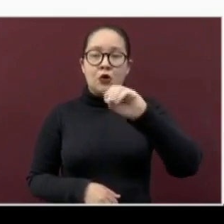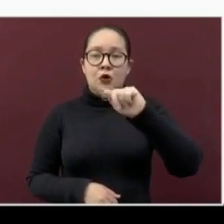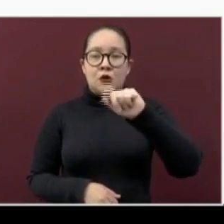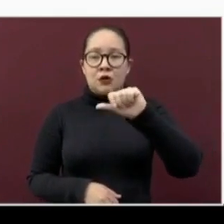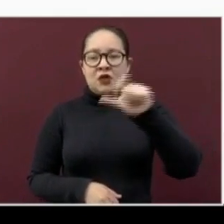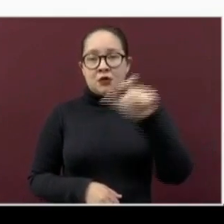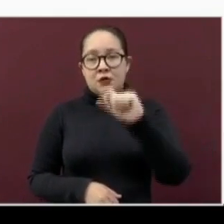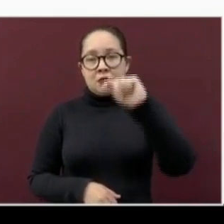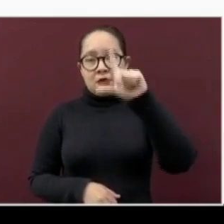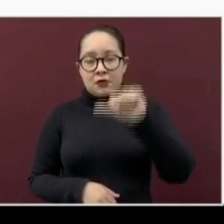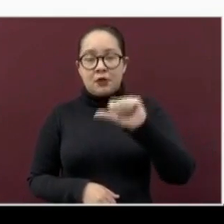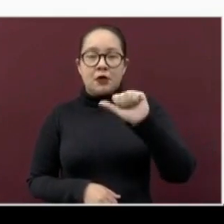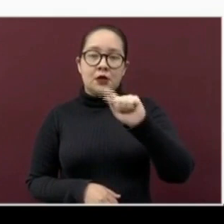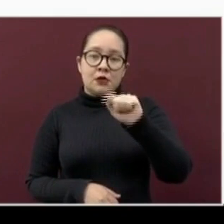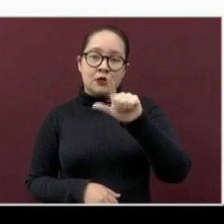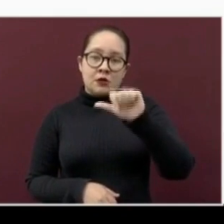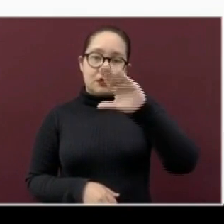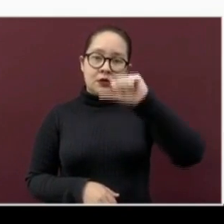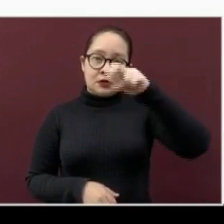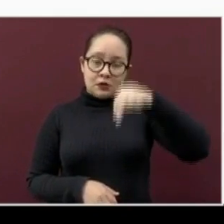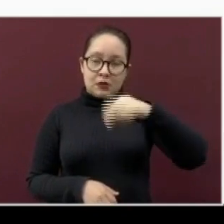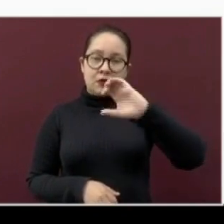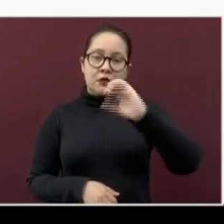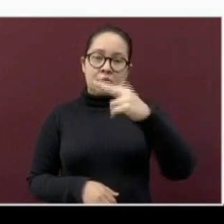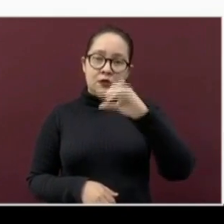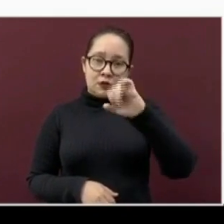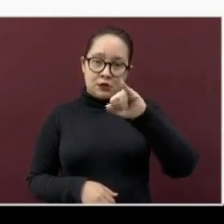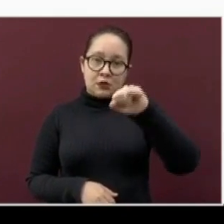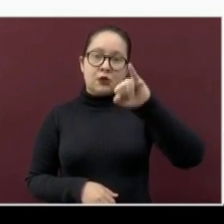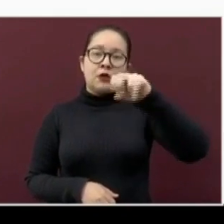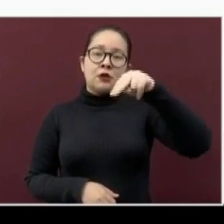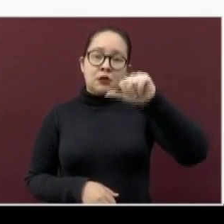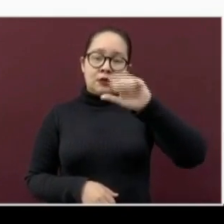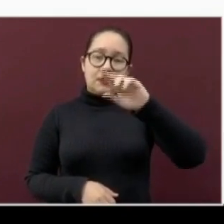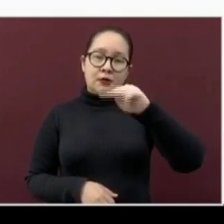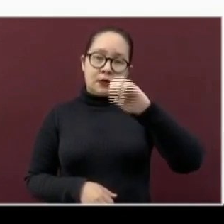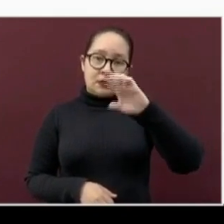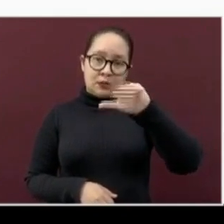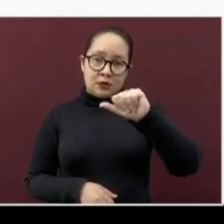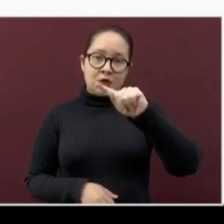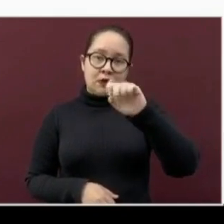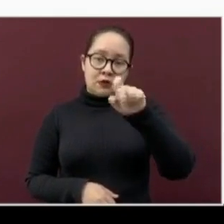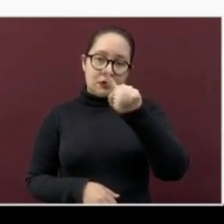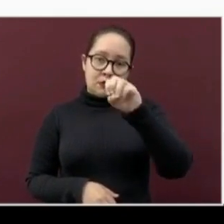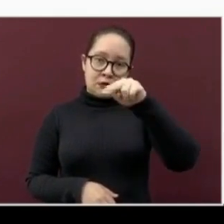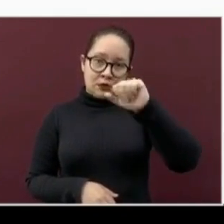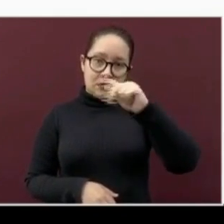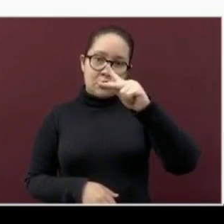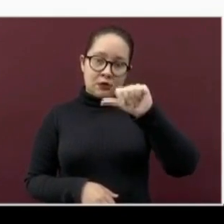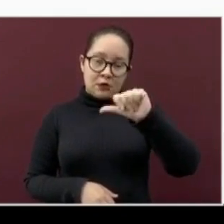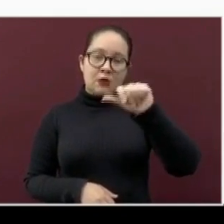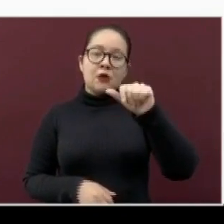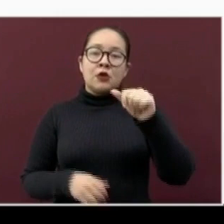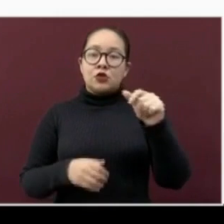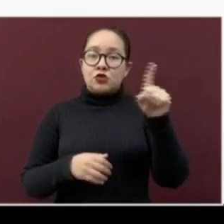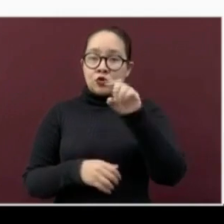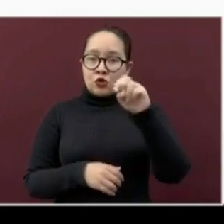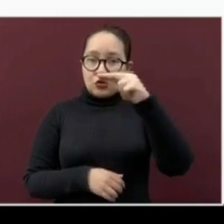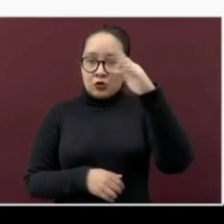Atsacan, Chinameca, Tezonapa, Zongolica, Chacaltianguis,